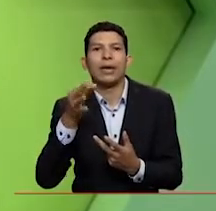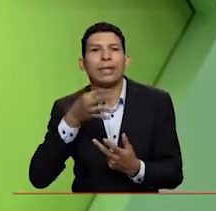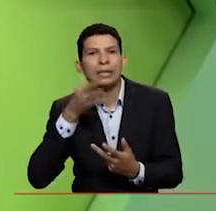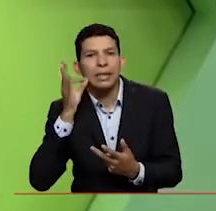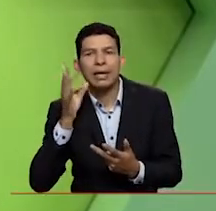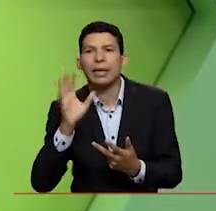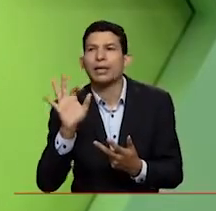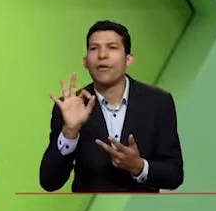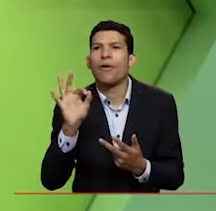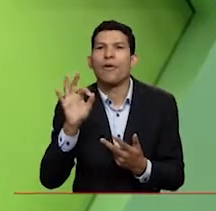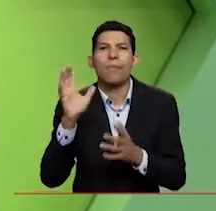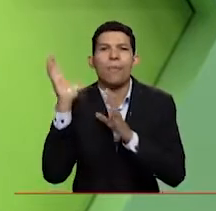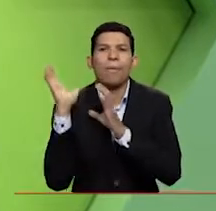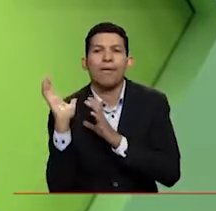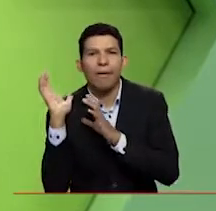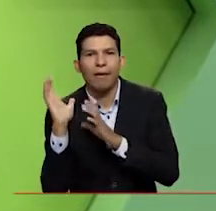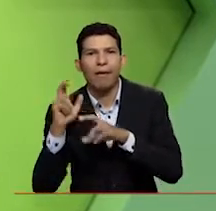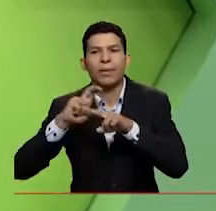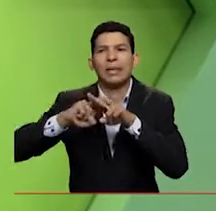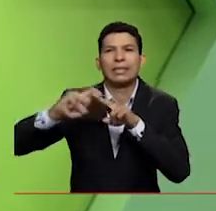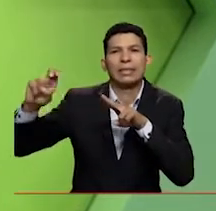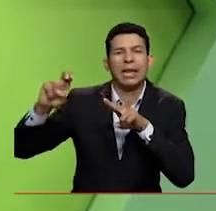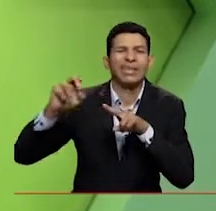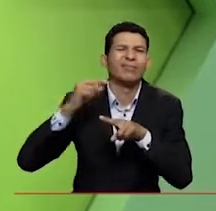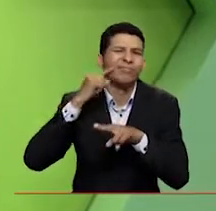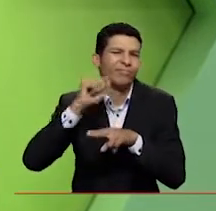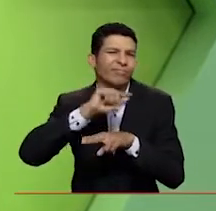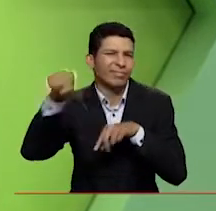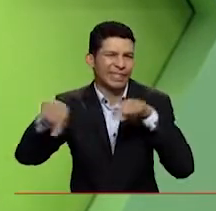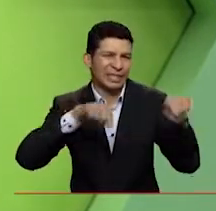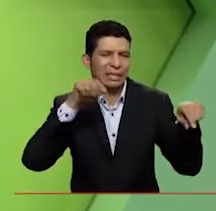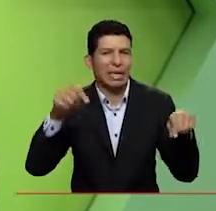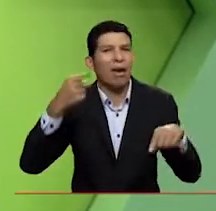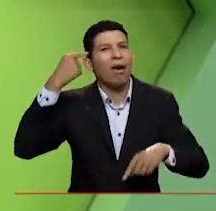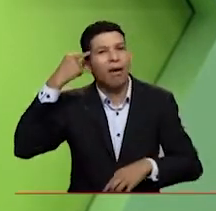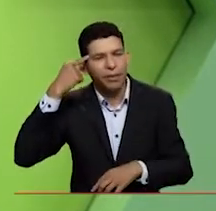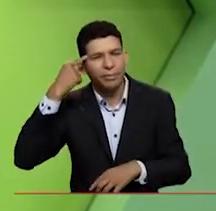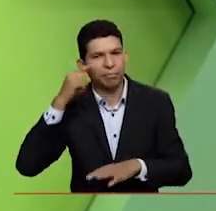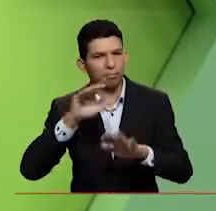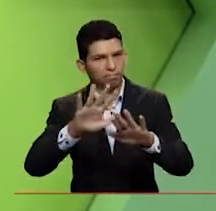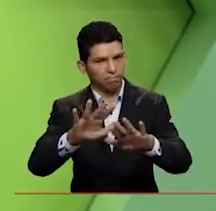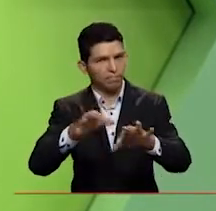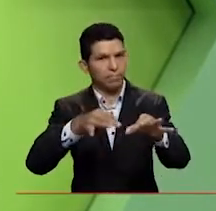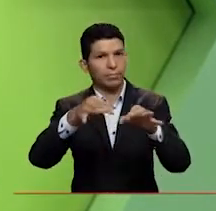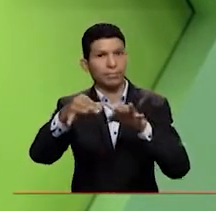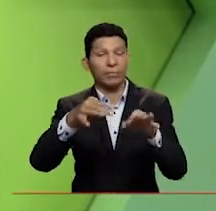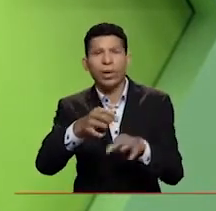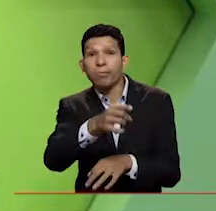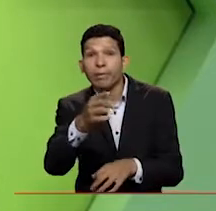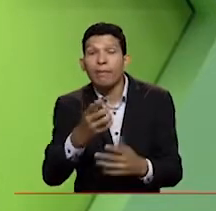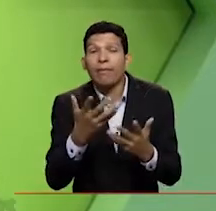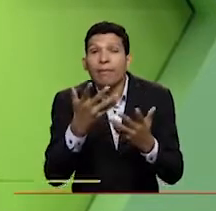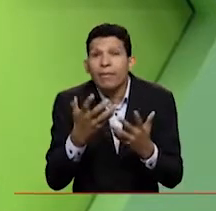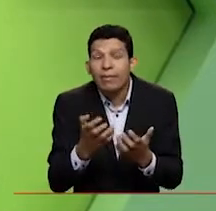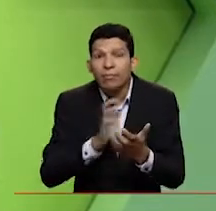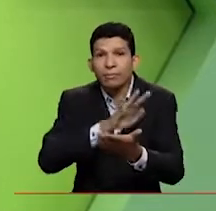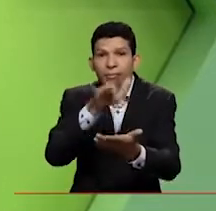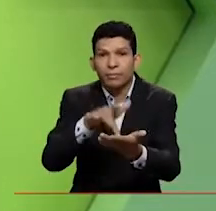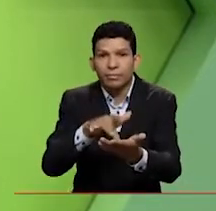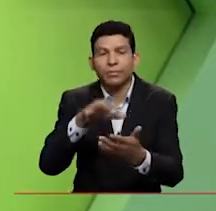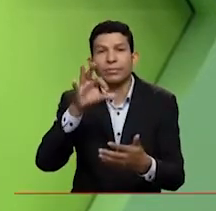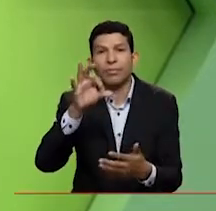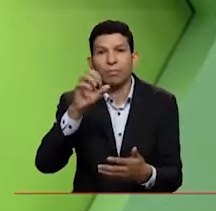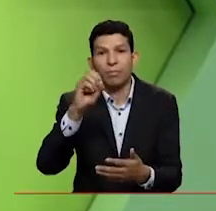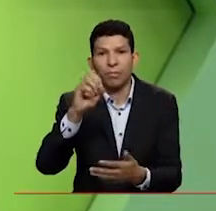irnos más allá, a Manizales. ¿Usted por qué no nos explica así muy brevemente si alguien decide ir a la